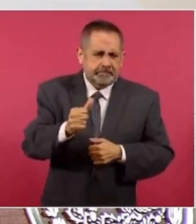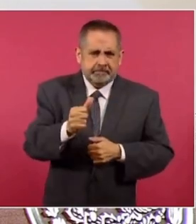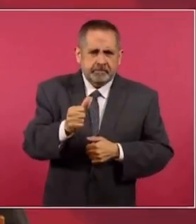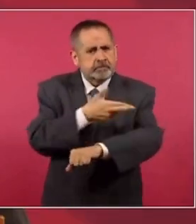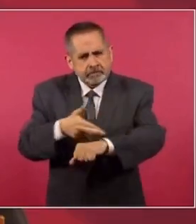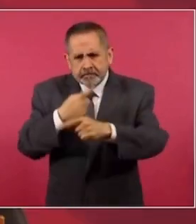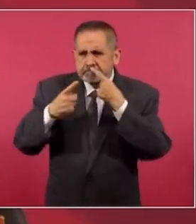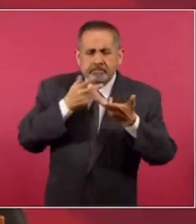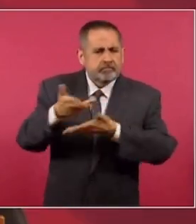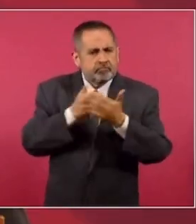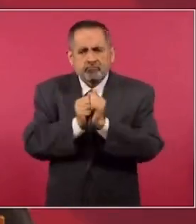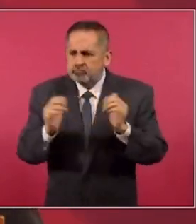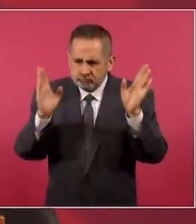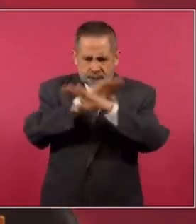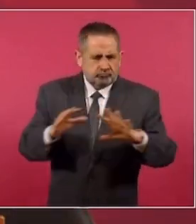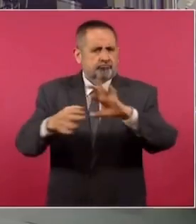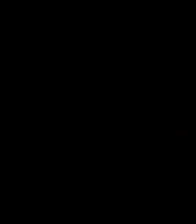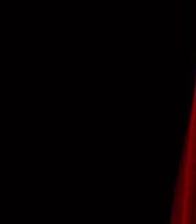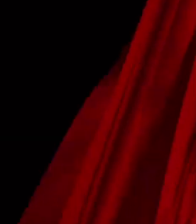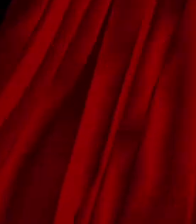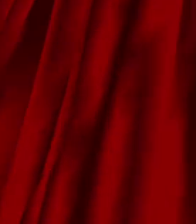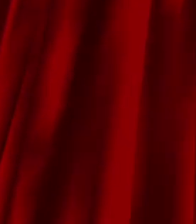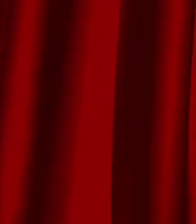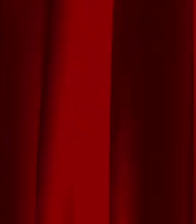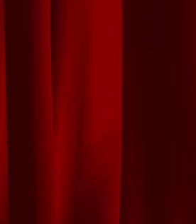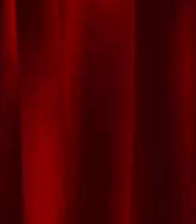de resolver de manera dialogada y conciliada este conflicto laboral.